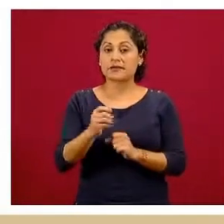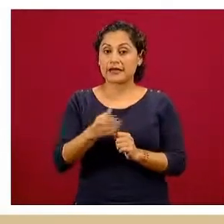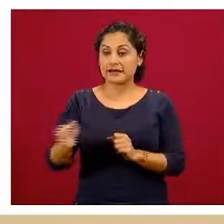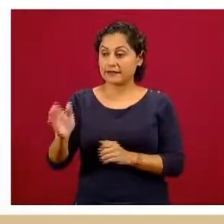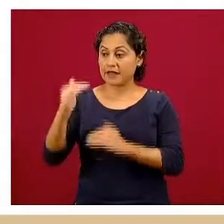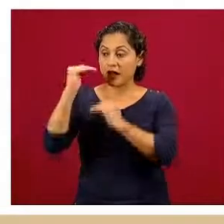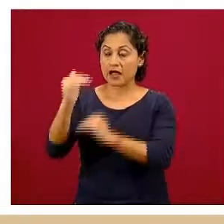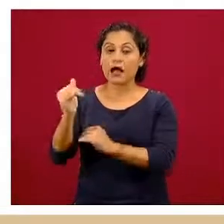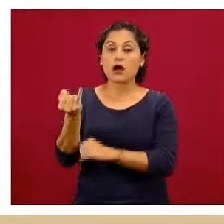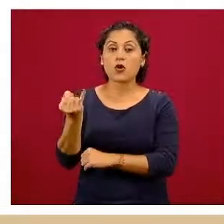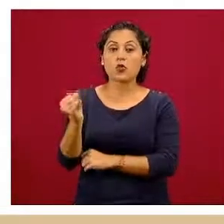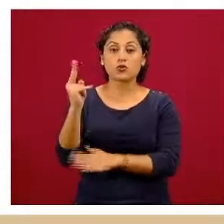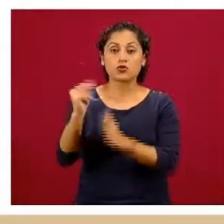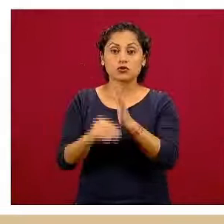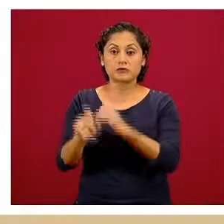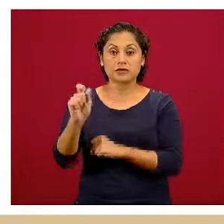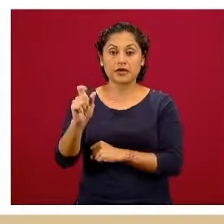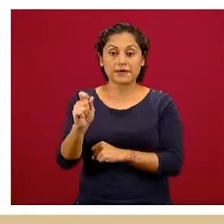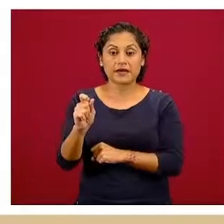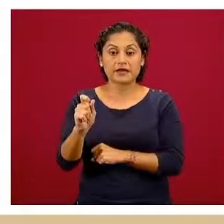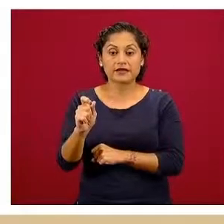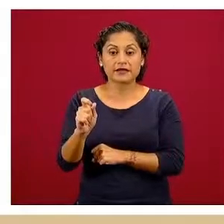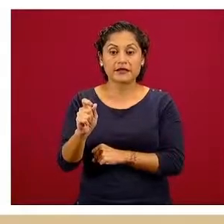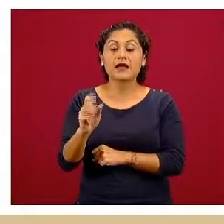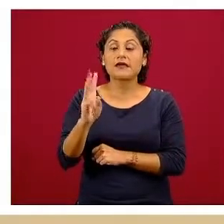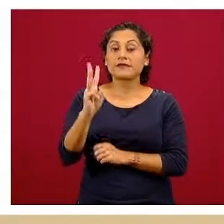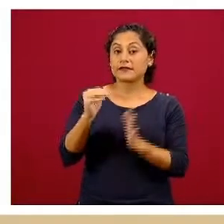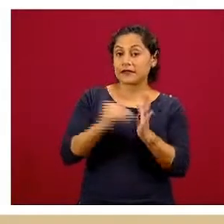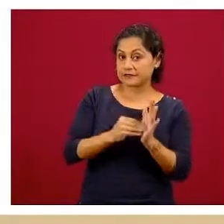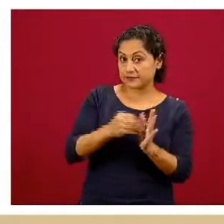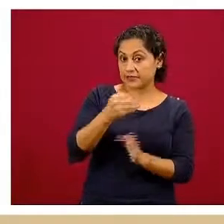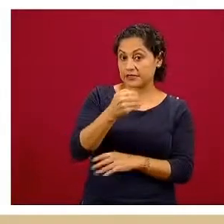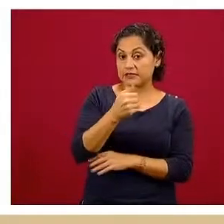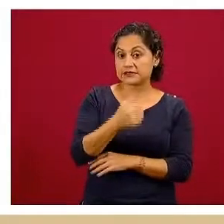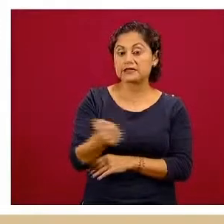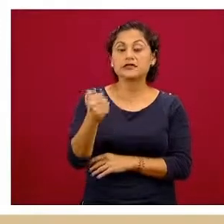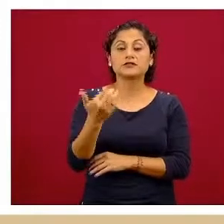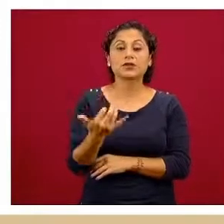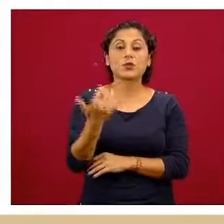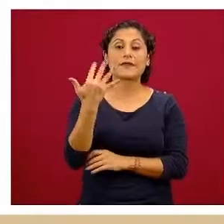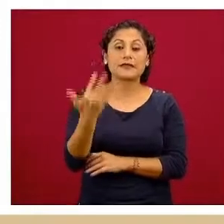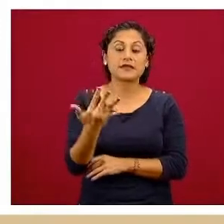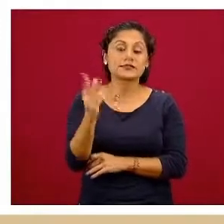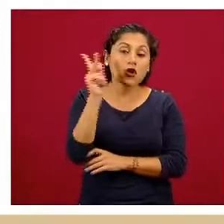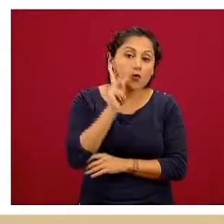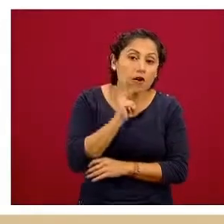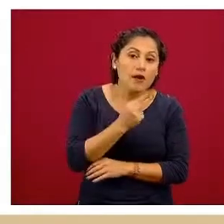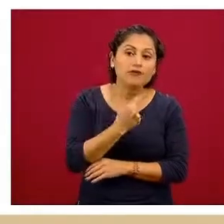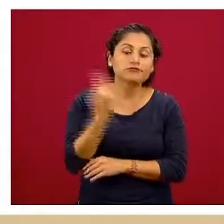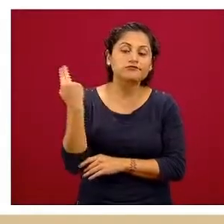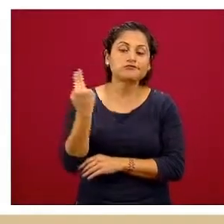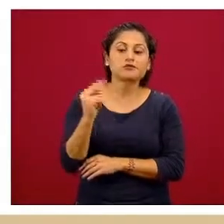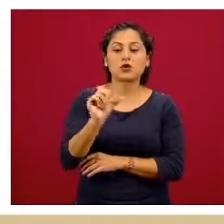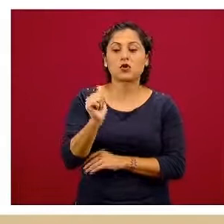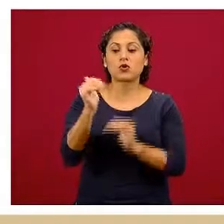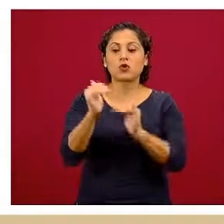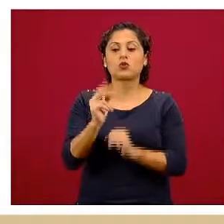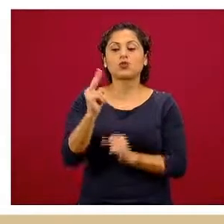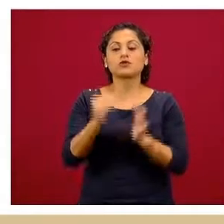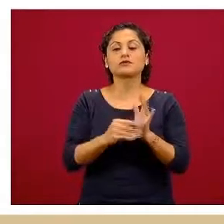también de este año, llevamos 3.655 intentos y 2.130 suicidios.